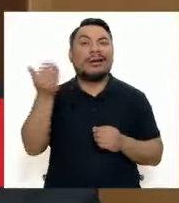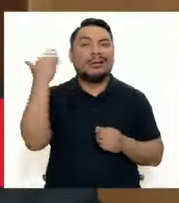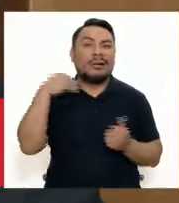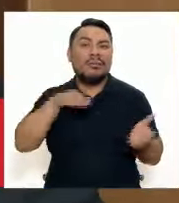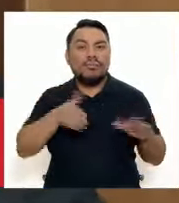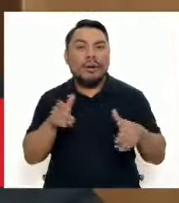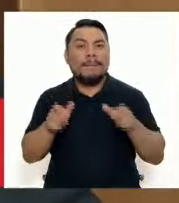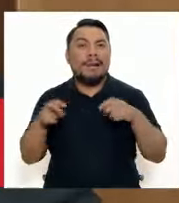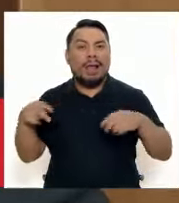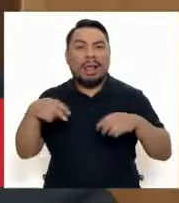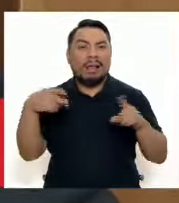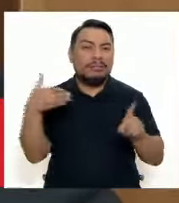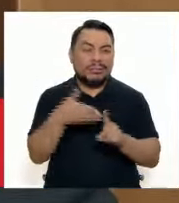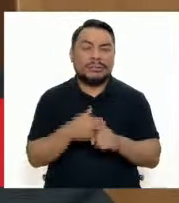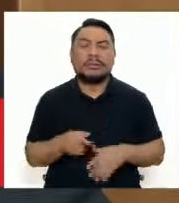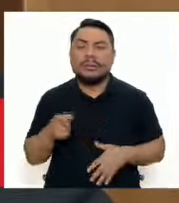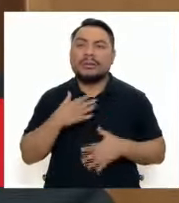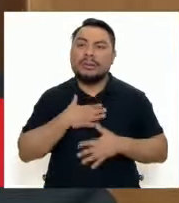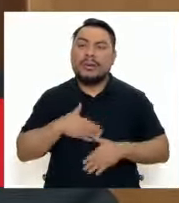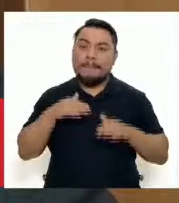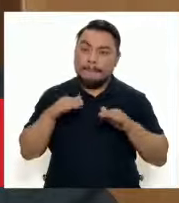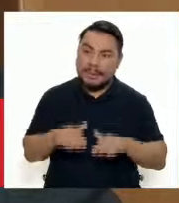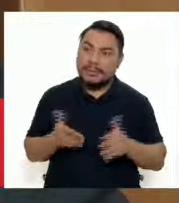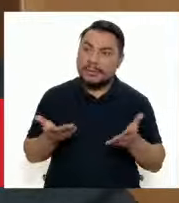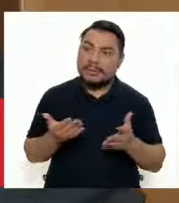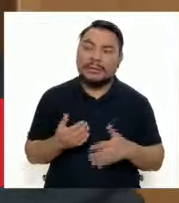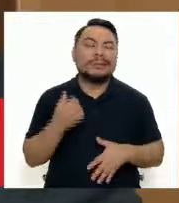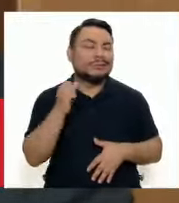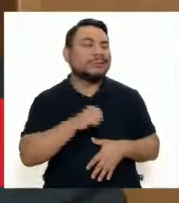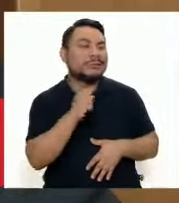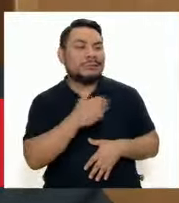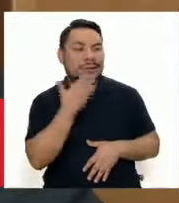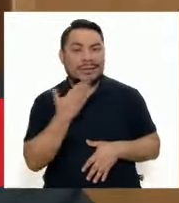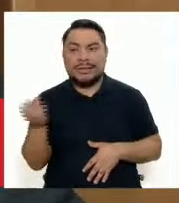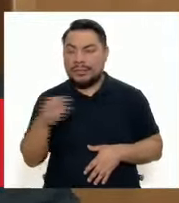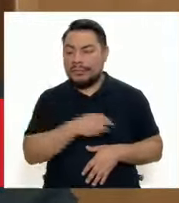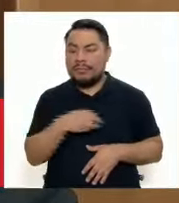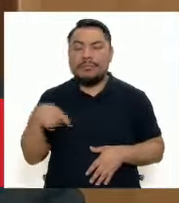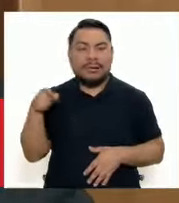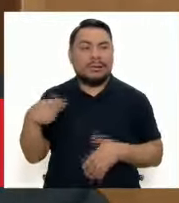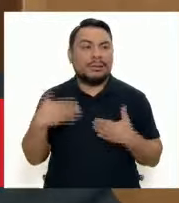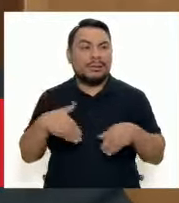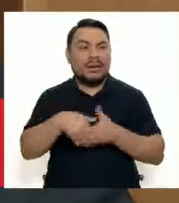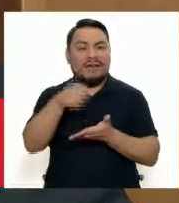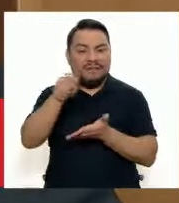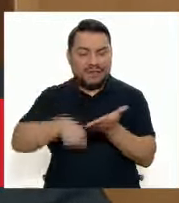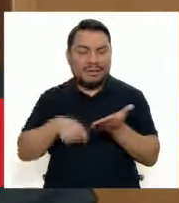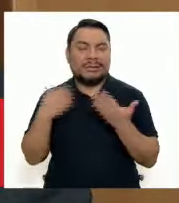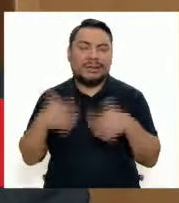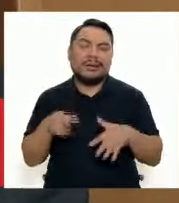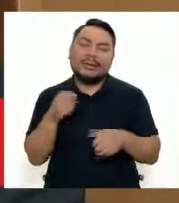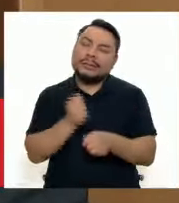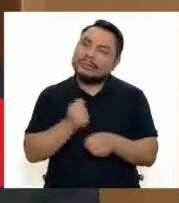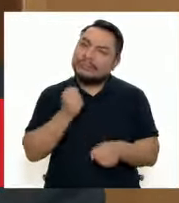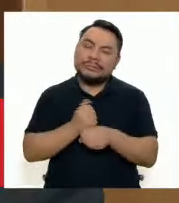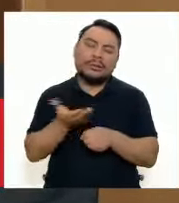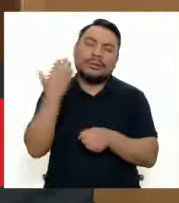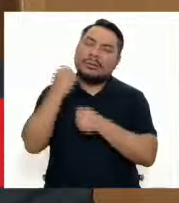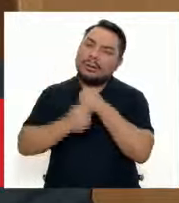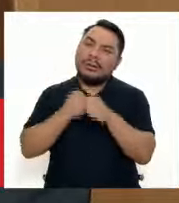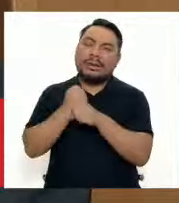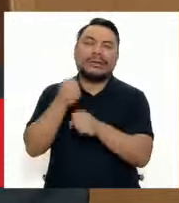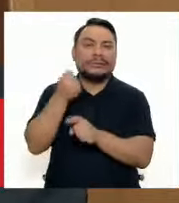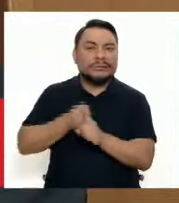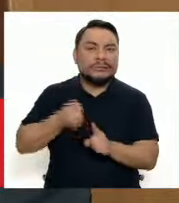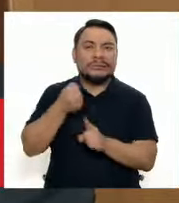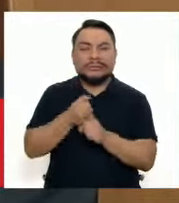finalmente con estos días se estaría evitando eso. Sí, efectivamente, agradecer al ministro por esta firma de adenda, ha sido un trabajo ardo, constante, de muchos años,